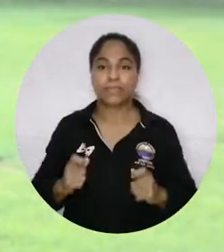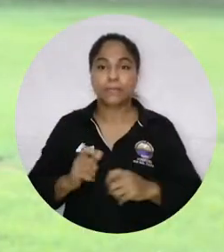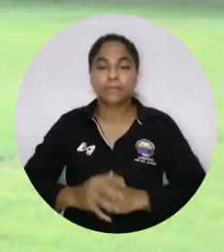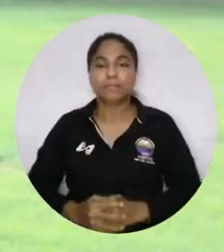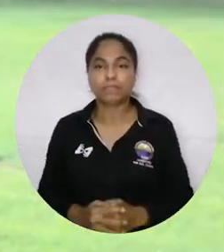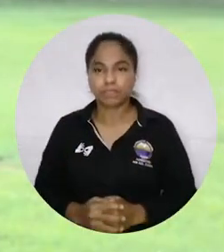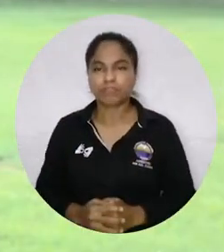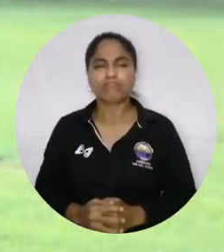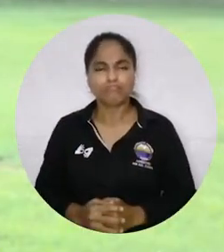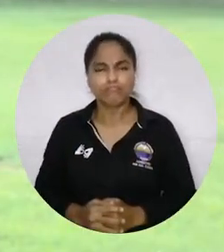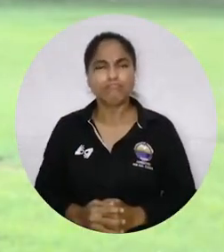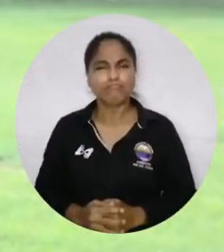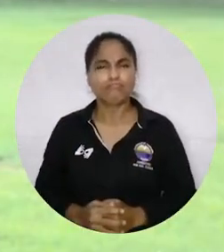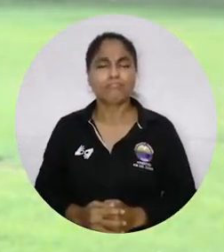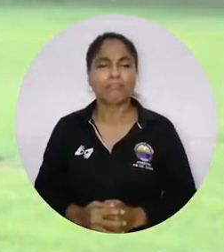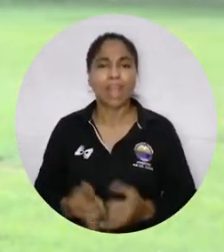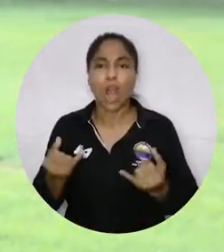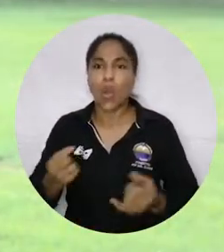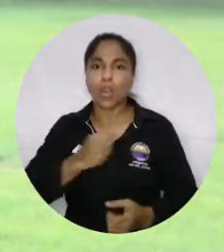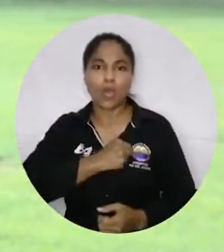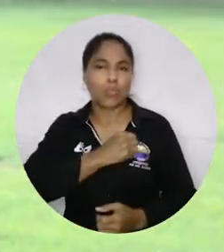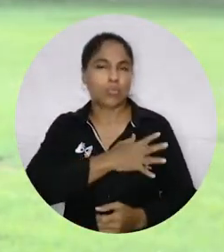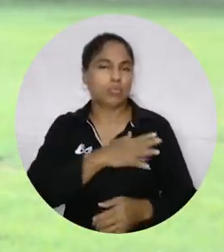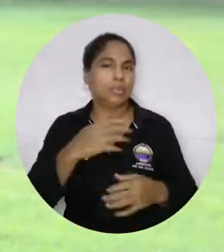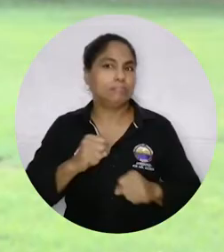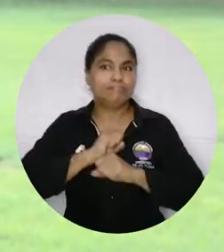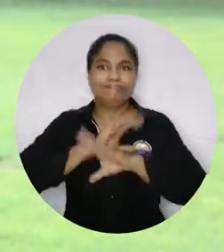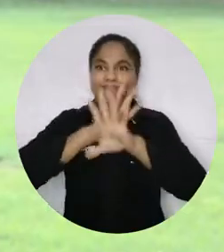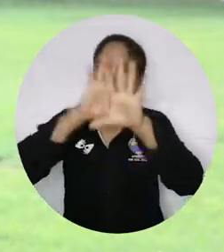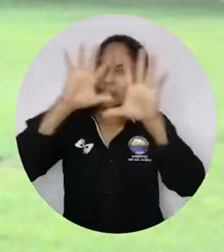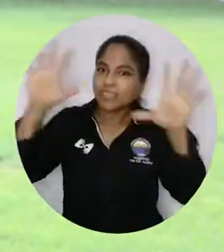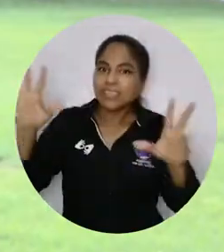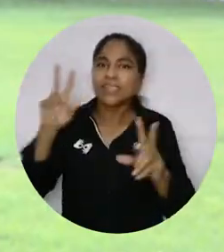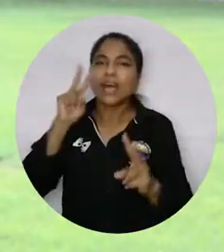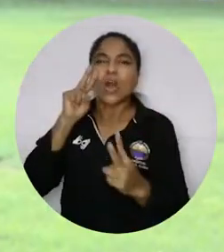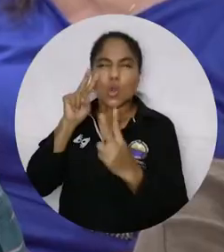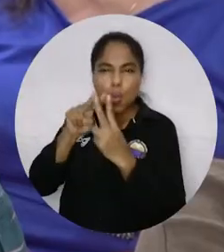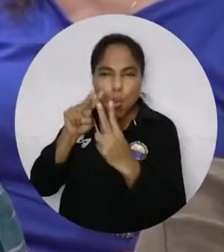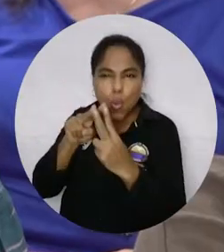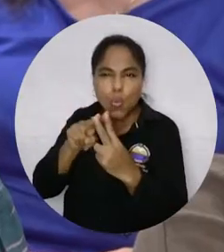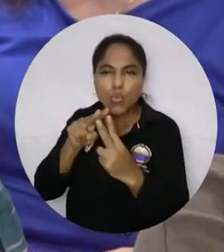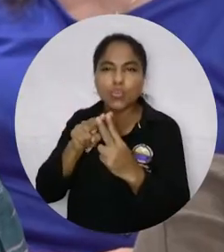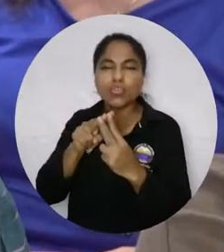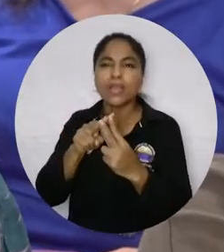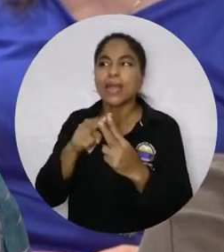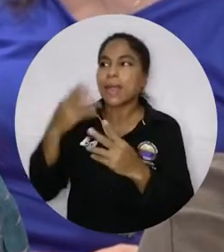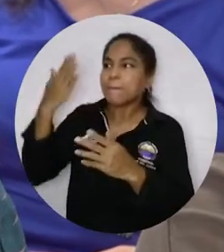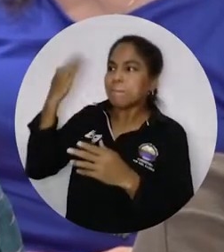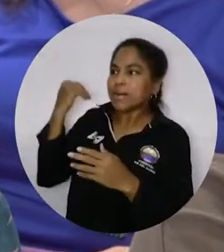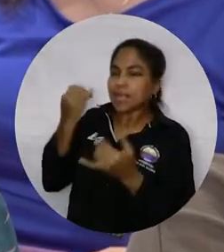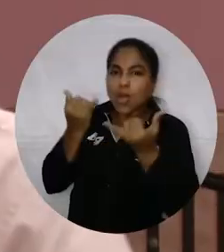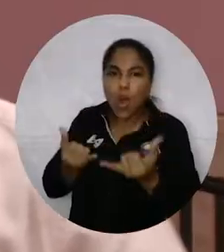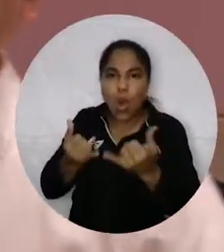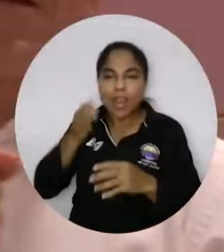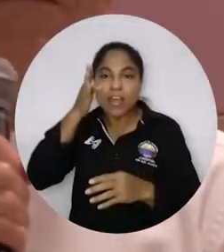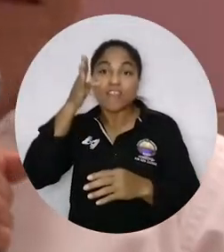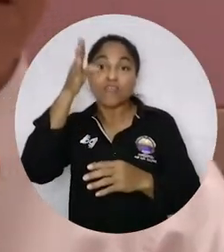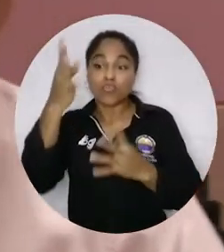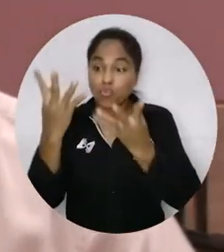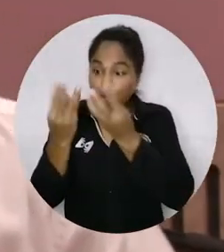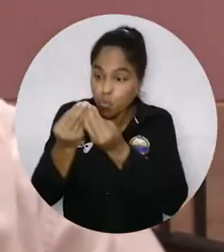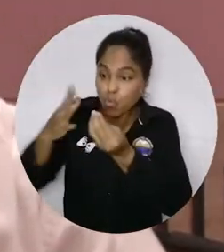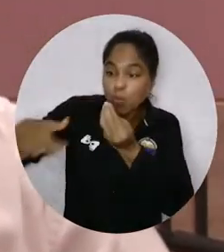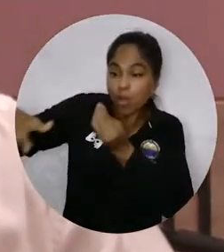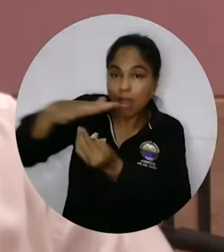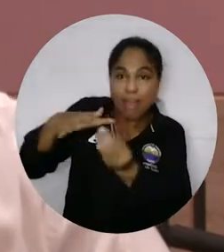maravillosa para reconocernos, reconocer nuestro pasado, nuestro presente y nuestro futuro de la mano del informe de la